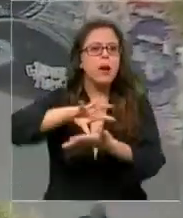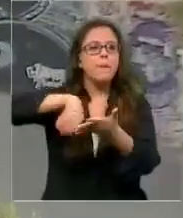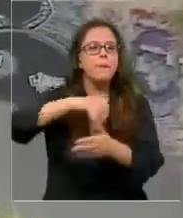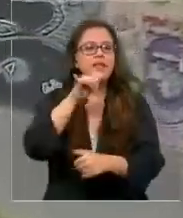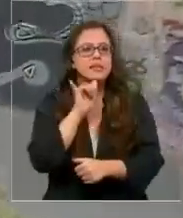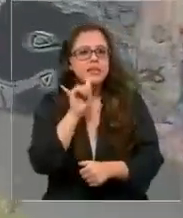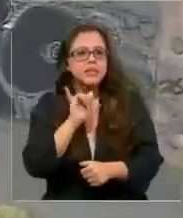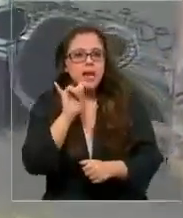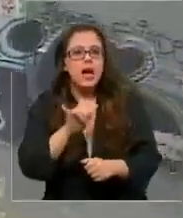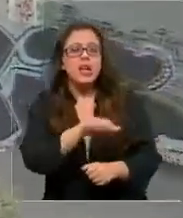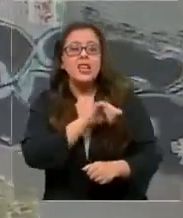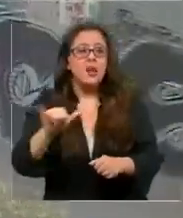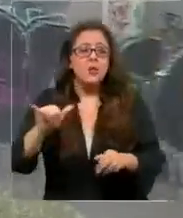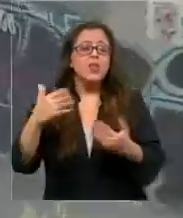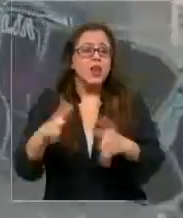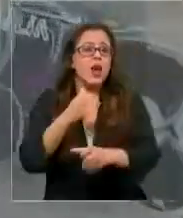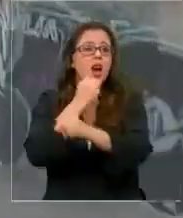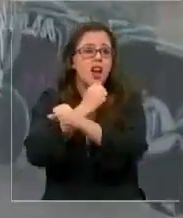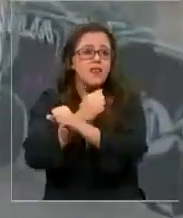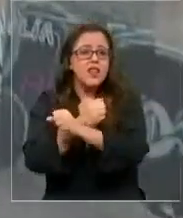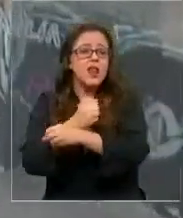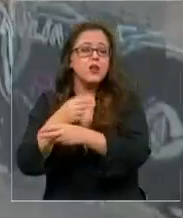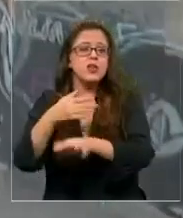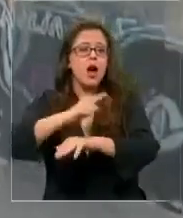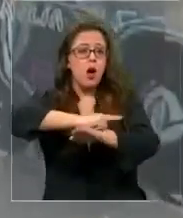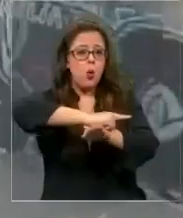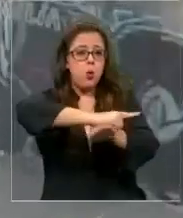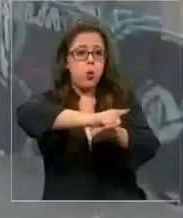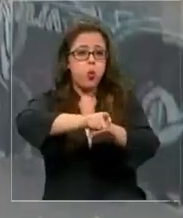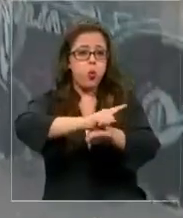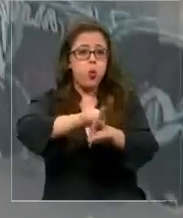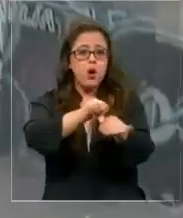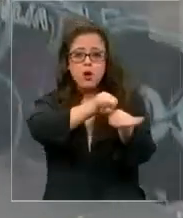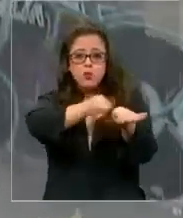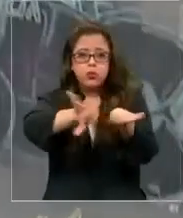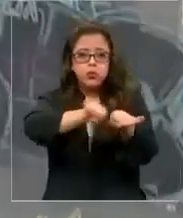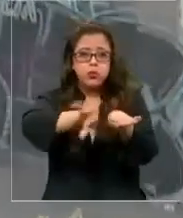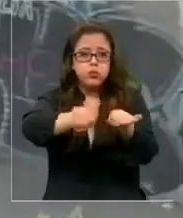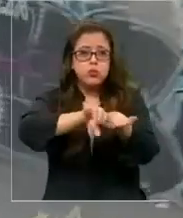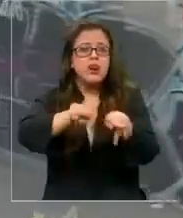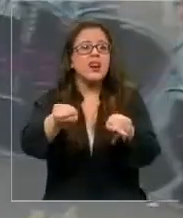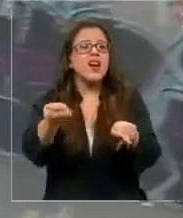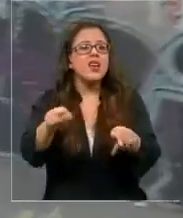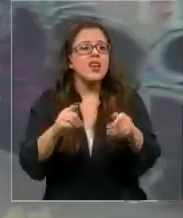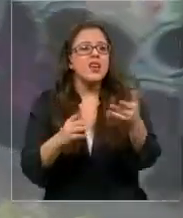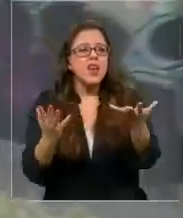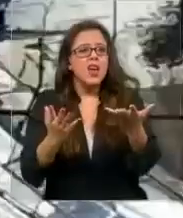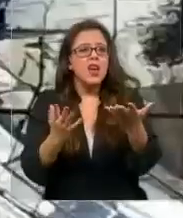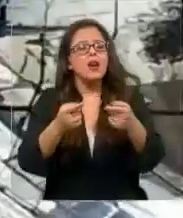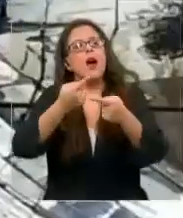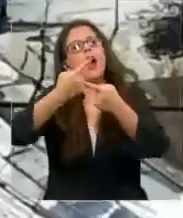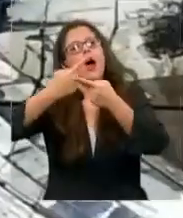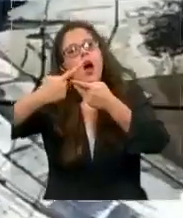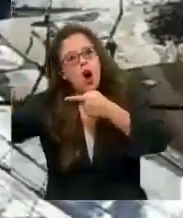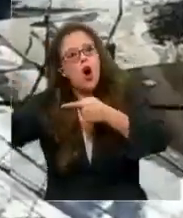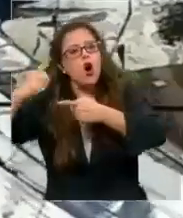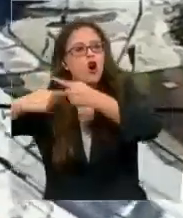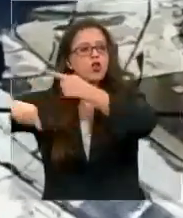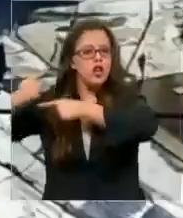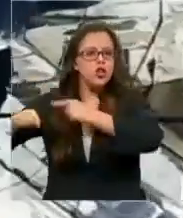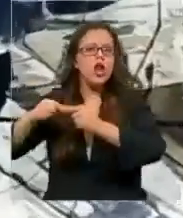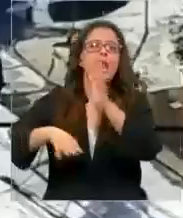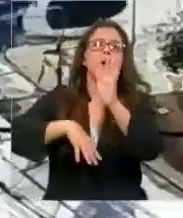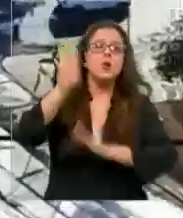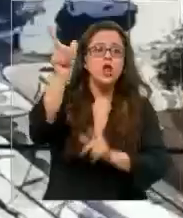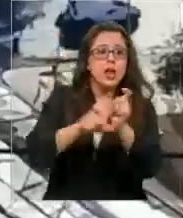Tras el actuar de fuerzas especiales y el uso del carro lanza agua y gases, comienza, según vecinos, otra historia. Parte de